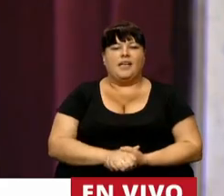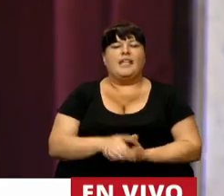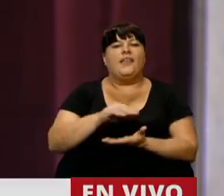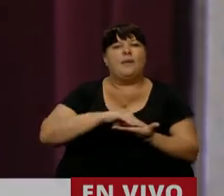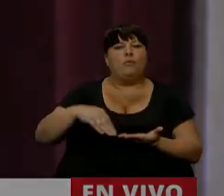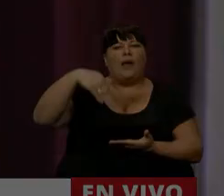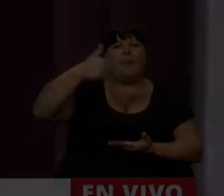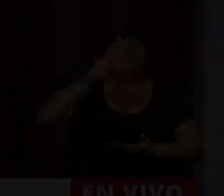diputada Matzi.